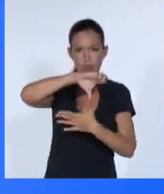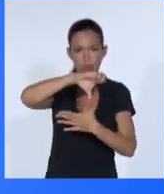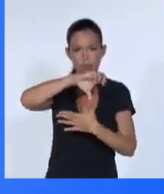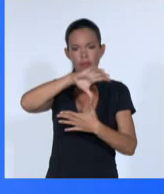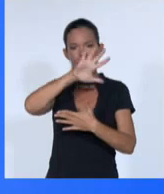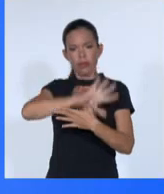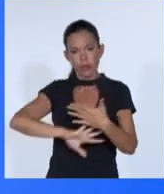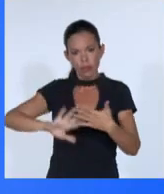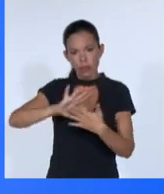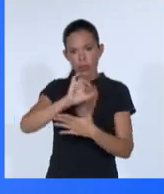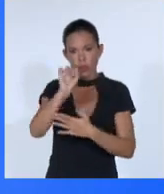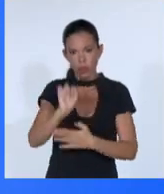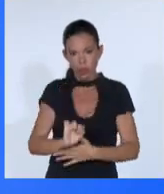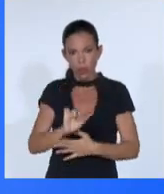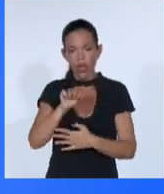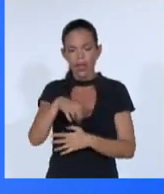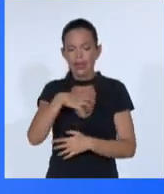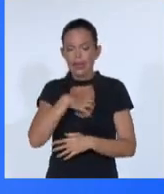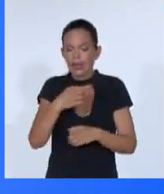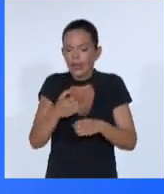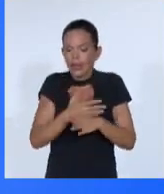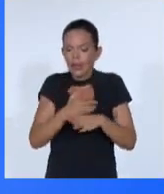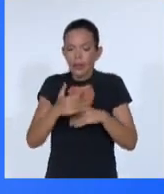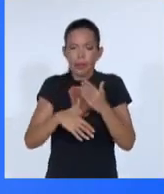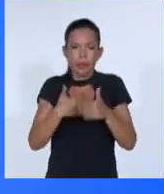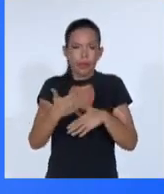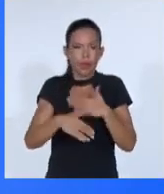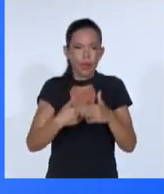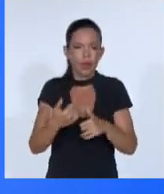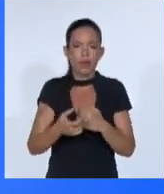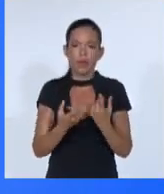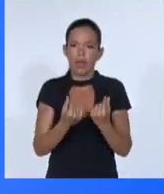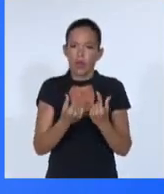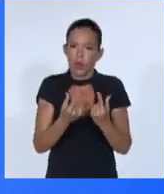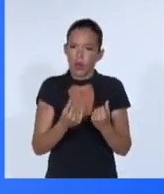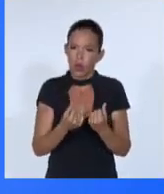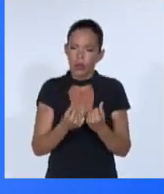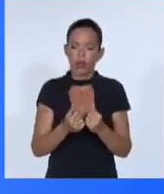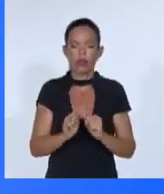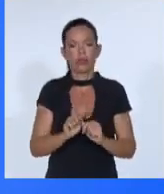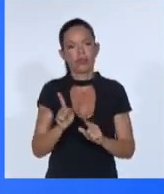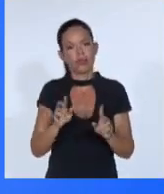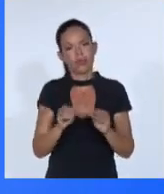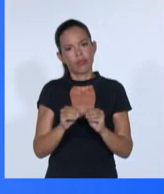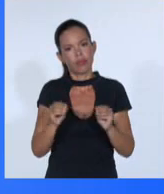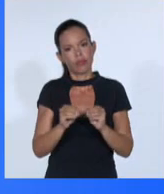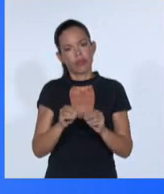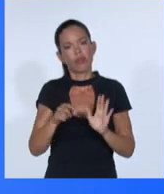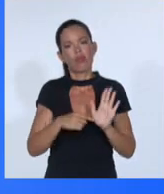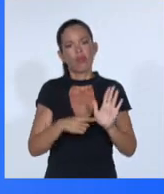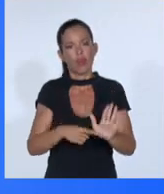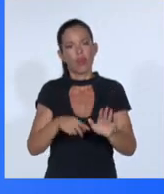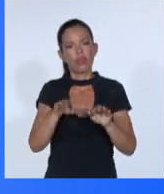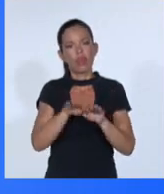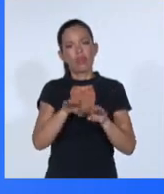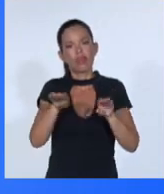desafíos y un orden económico injusto que perpetúa las desigualdades y la pobreza.